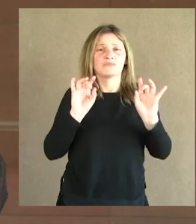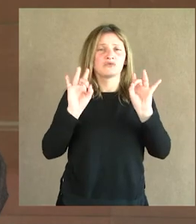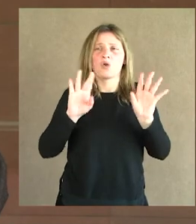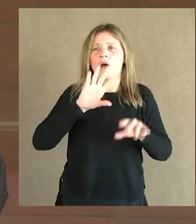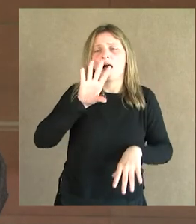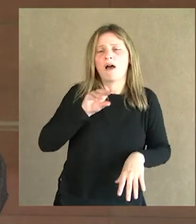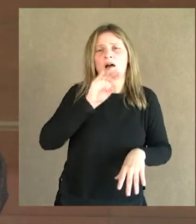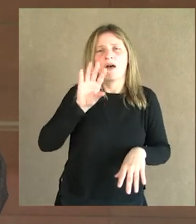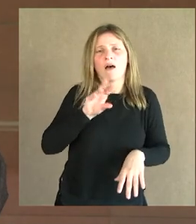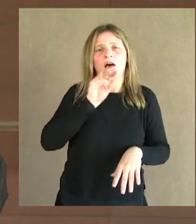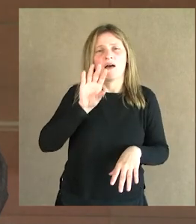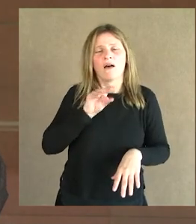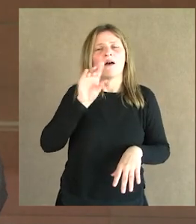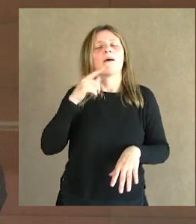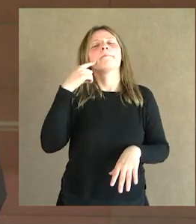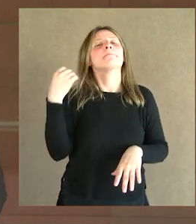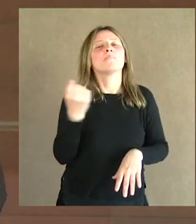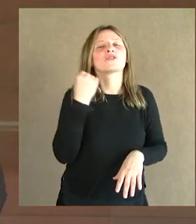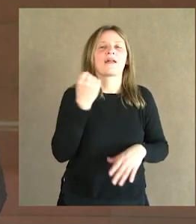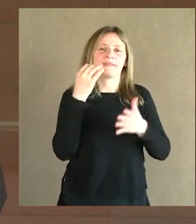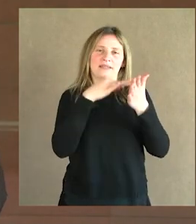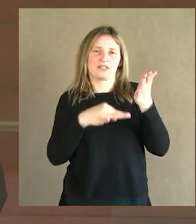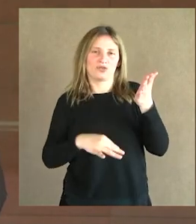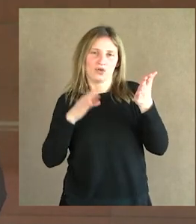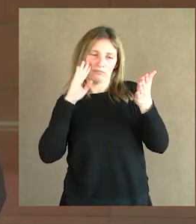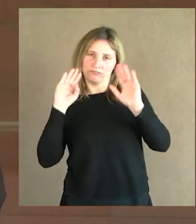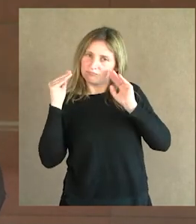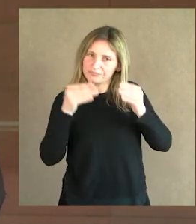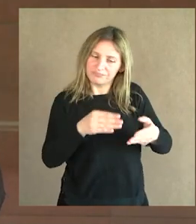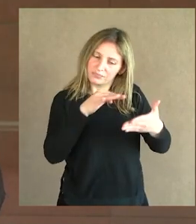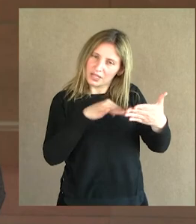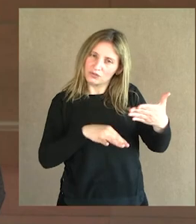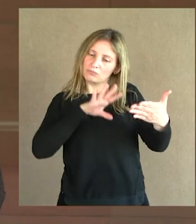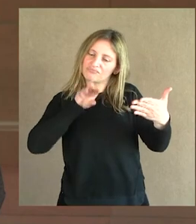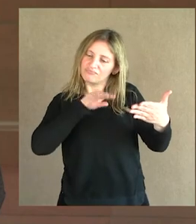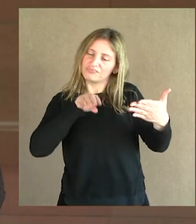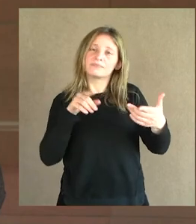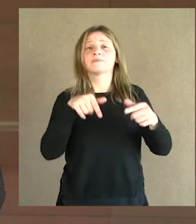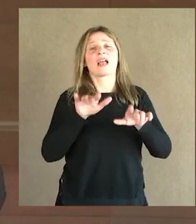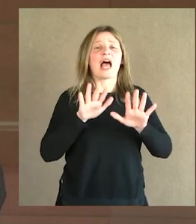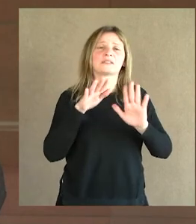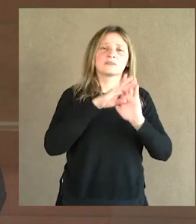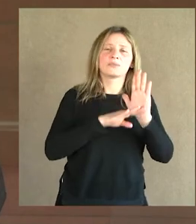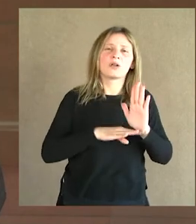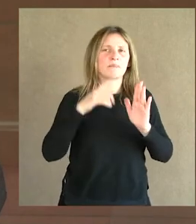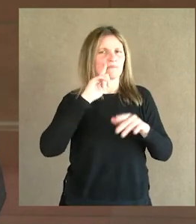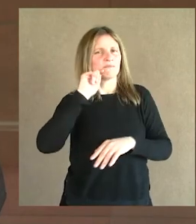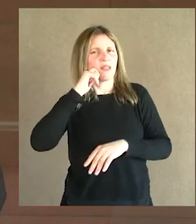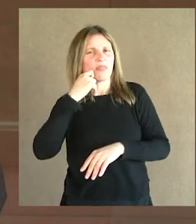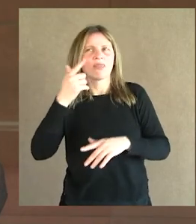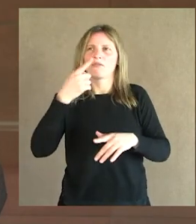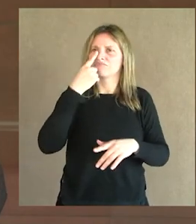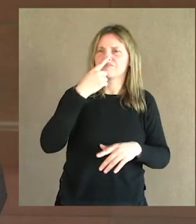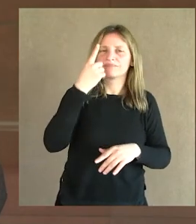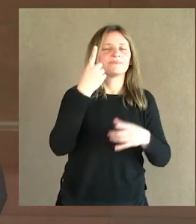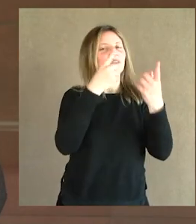sobre la importancia del texto. Así que bueno, más o menos el programa va ir por ese lado. Es un programa muy lindo, muy rico,